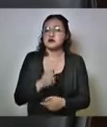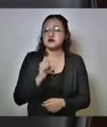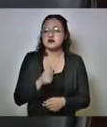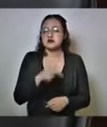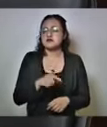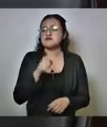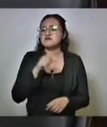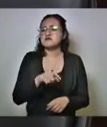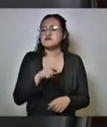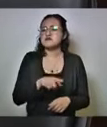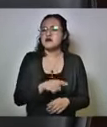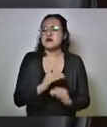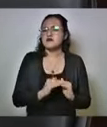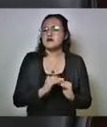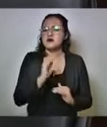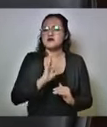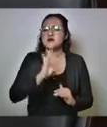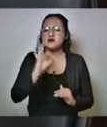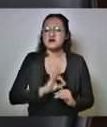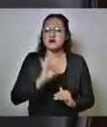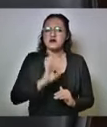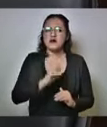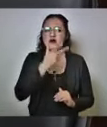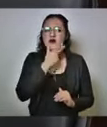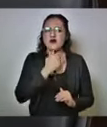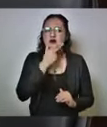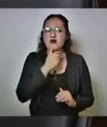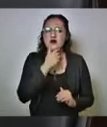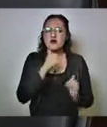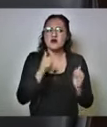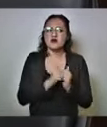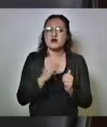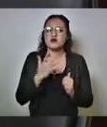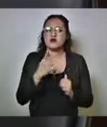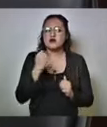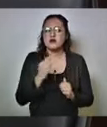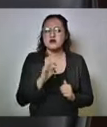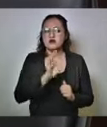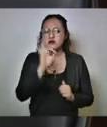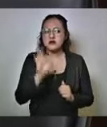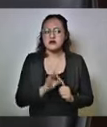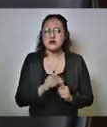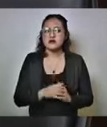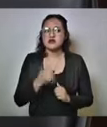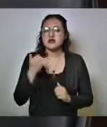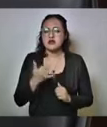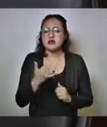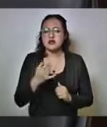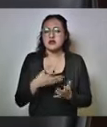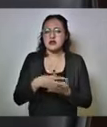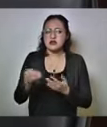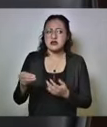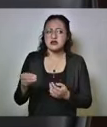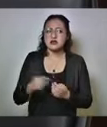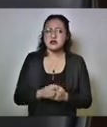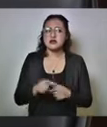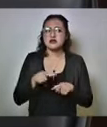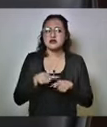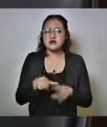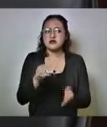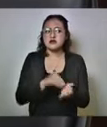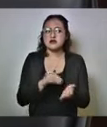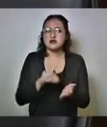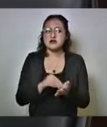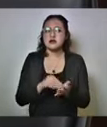género sigue siendo a favor del masculino con el 59 por ciento. Y la transmisión comunitaria se mantiene en el